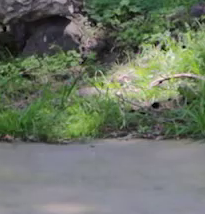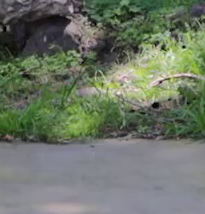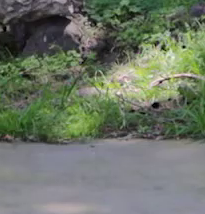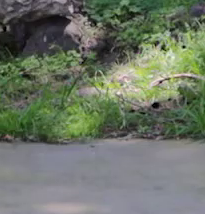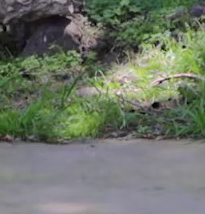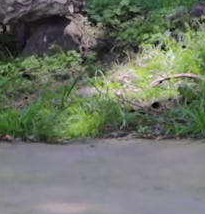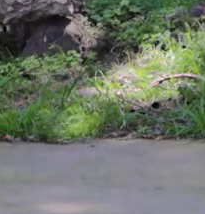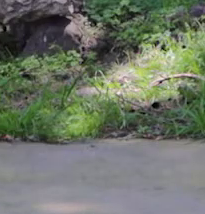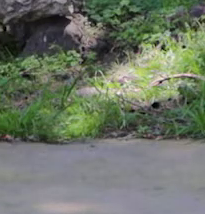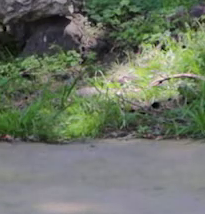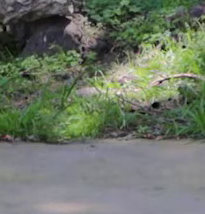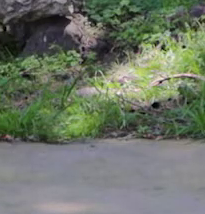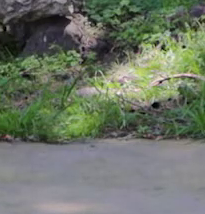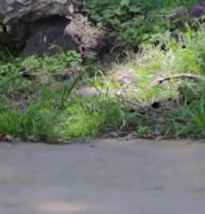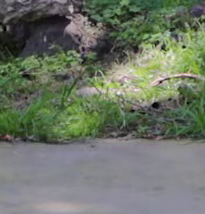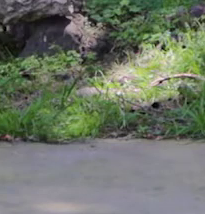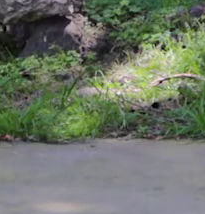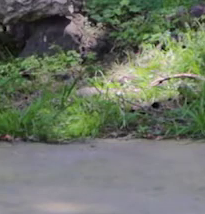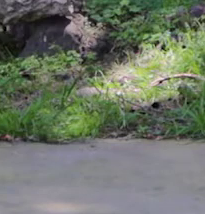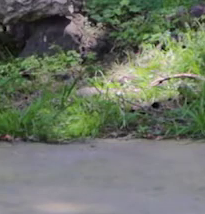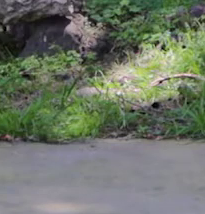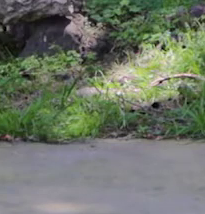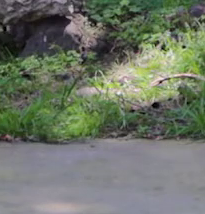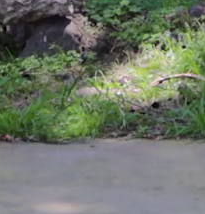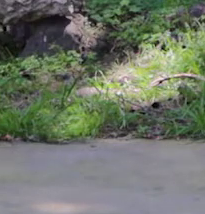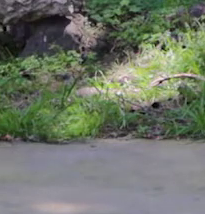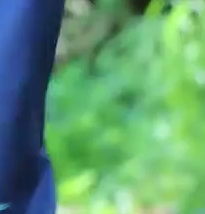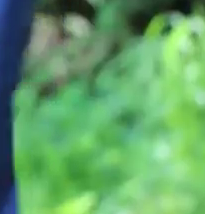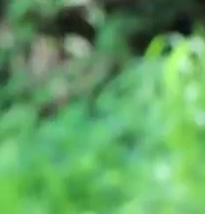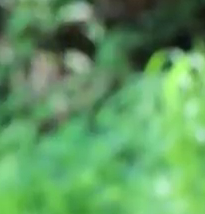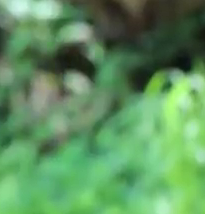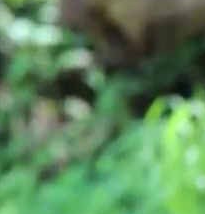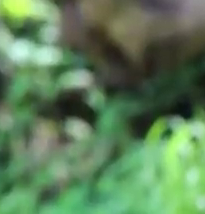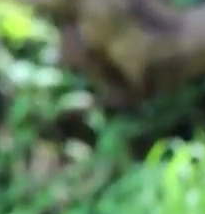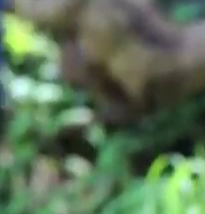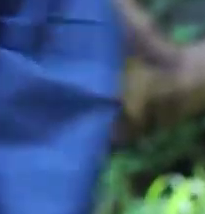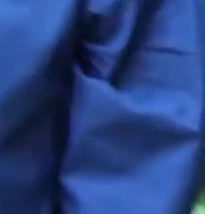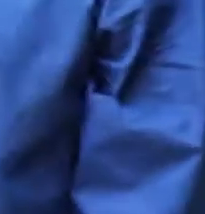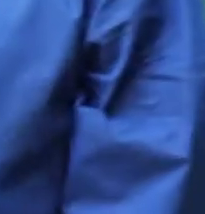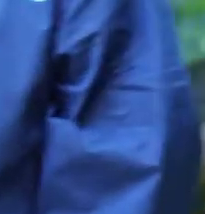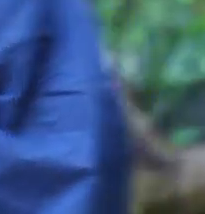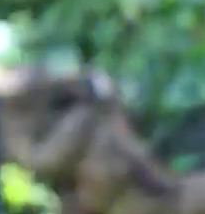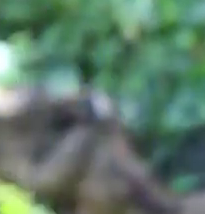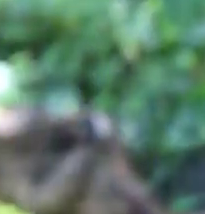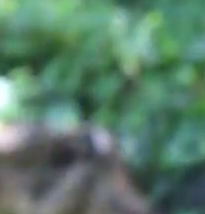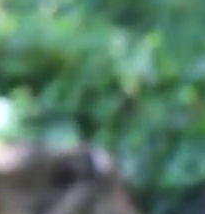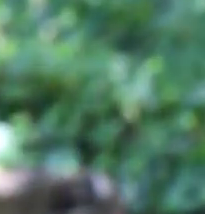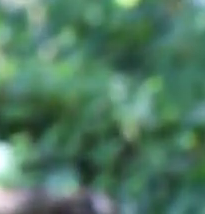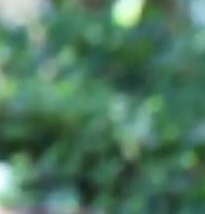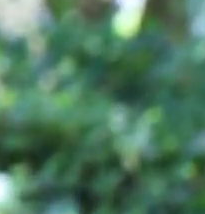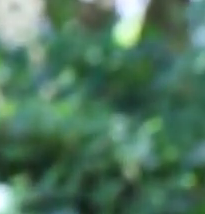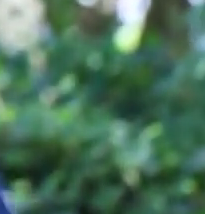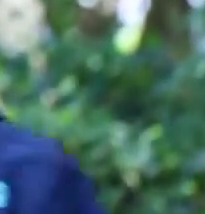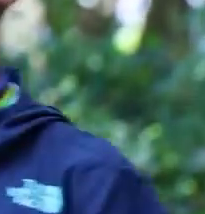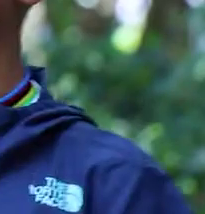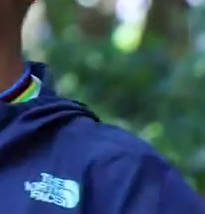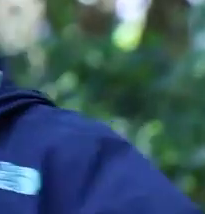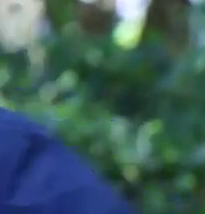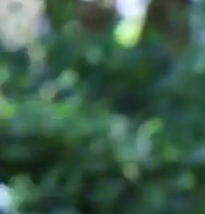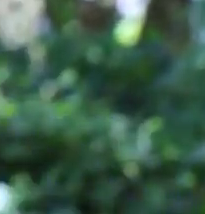Bien. Descansamos. Movemos nuestros piecitos, los pies, movemos los pies, nos relajamos,